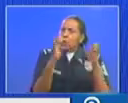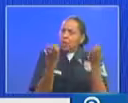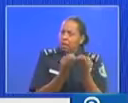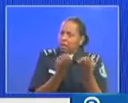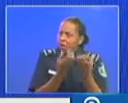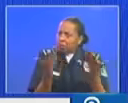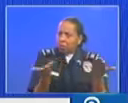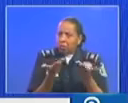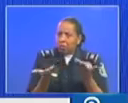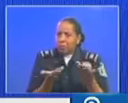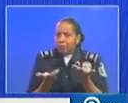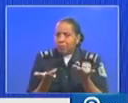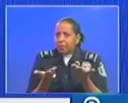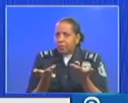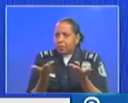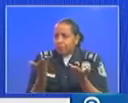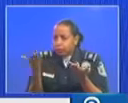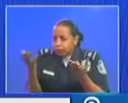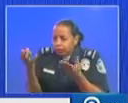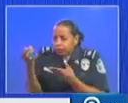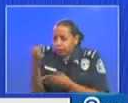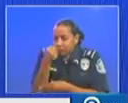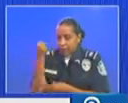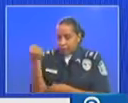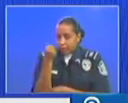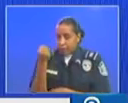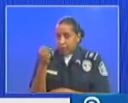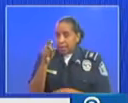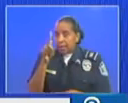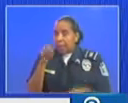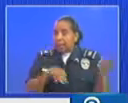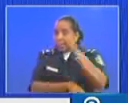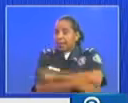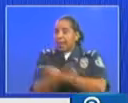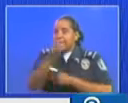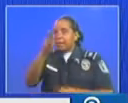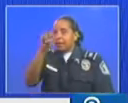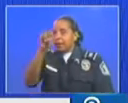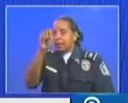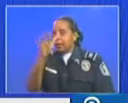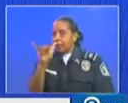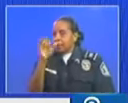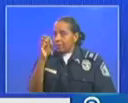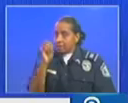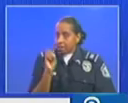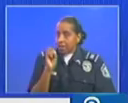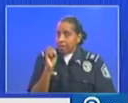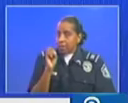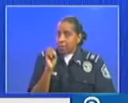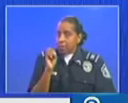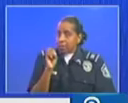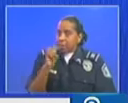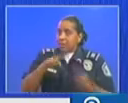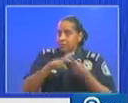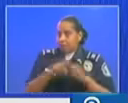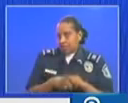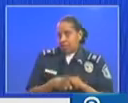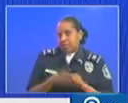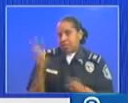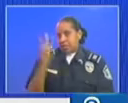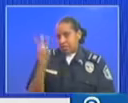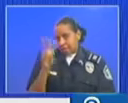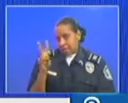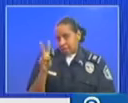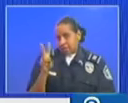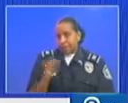completar desde el primero tener todos estos días en cuarentena de tal manera que podamos tener mejores noticias para la próxima